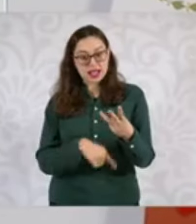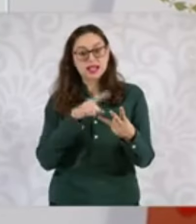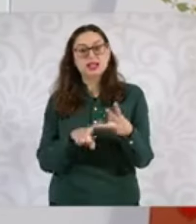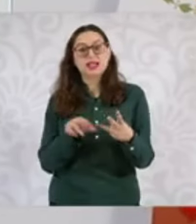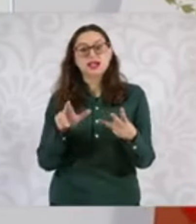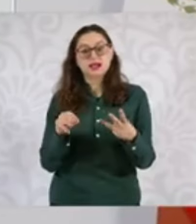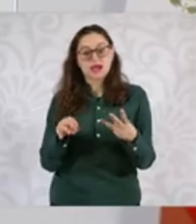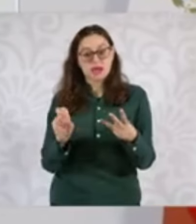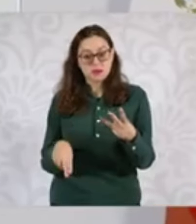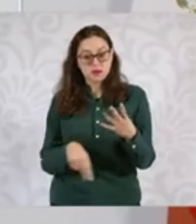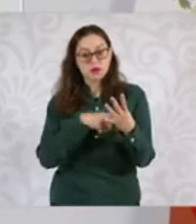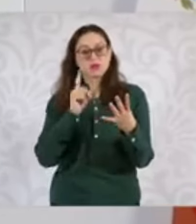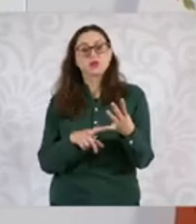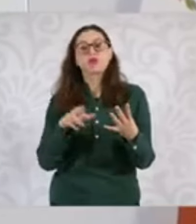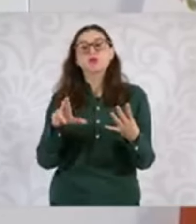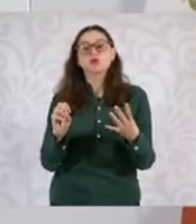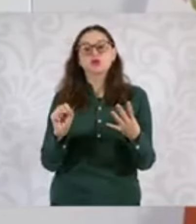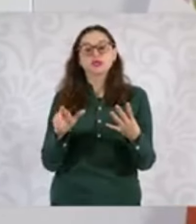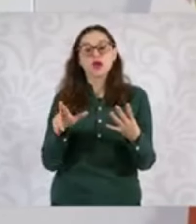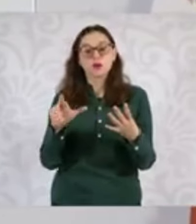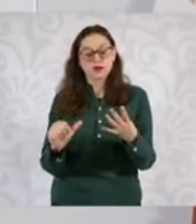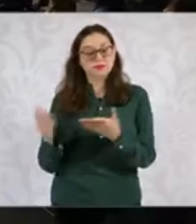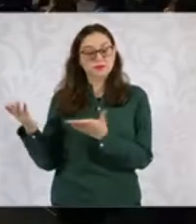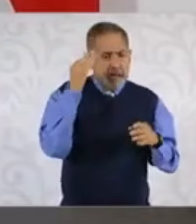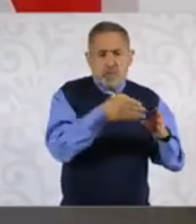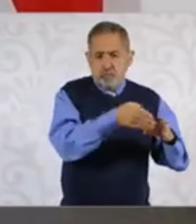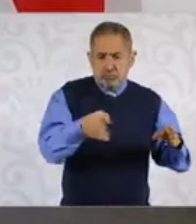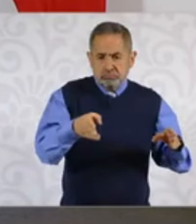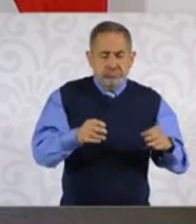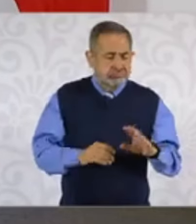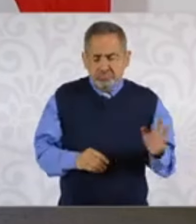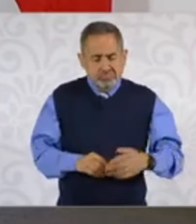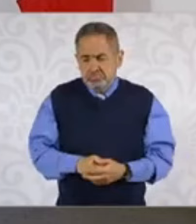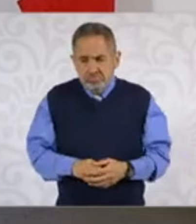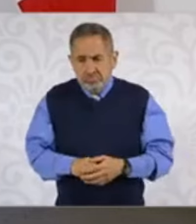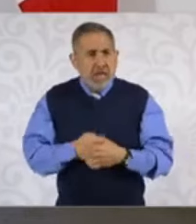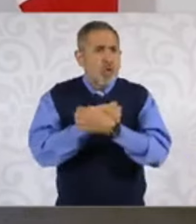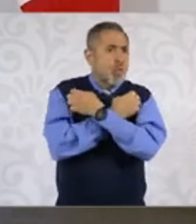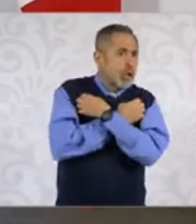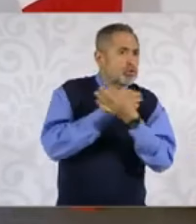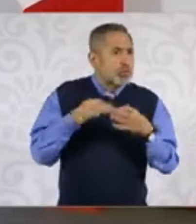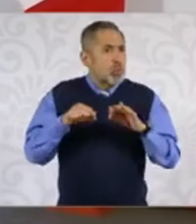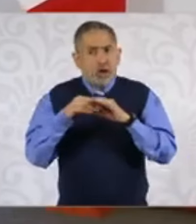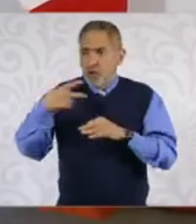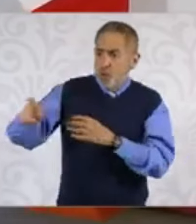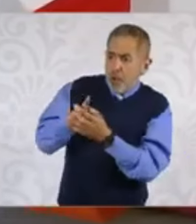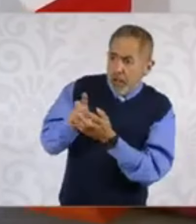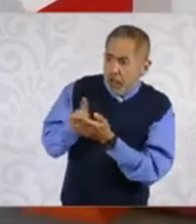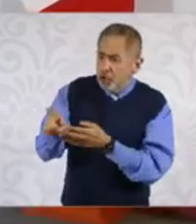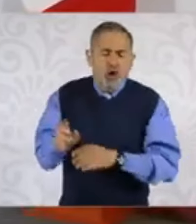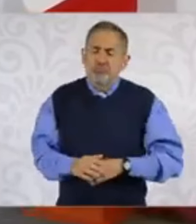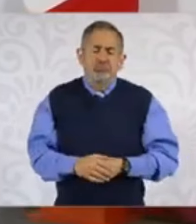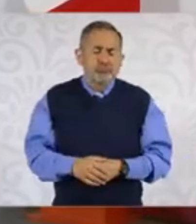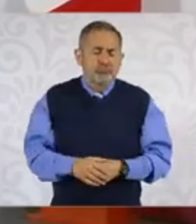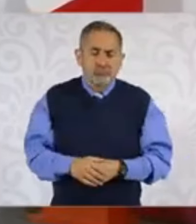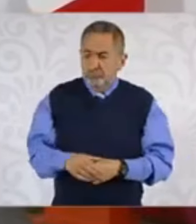Ramón y luego a Rosaura. Adelante Mario. Bueno, lo que nos va a compartir Mario Delgado, secretario